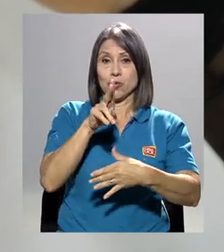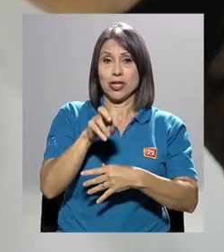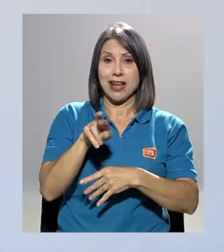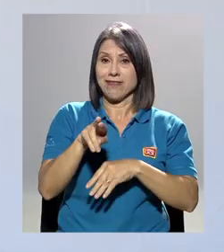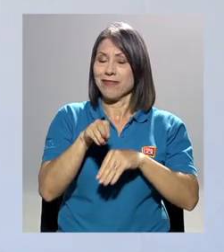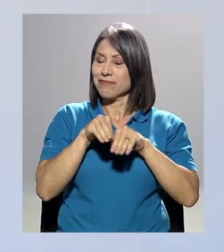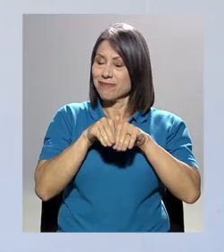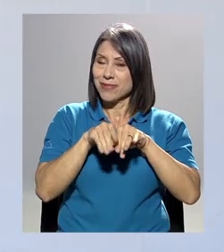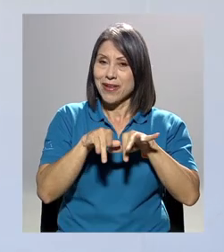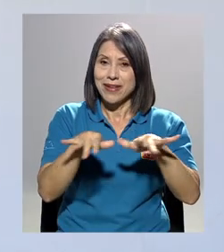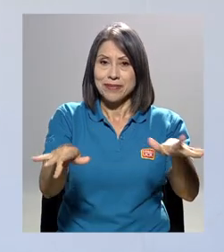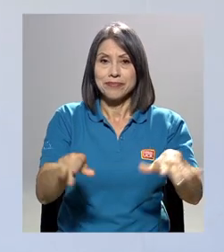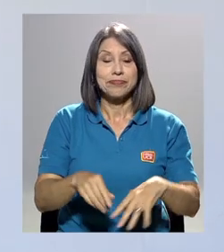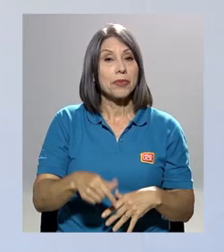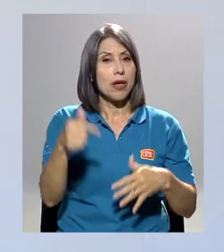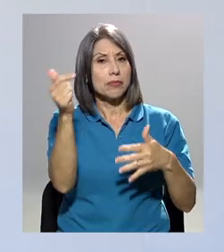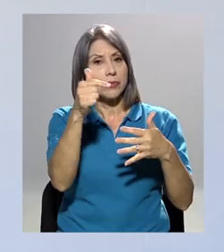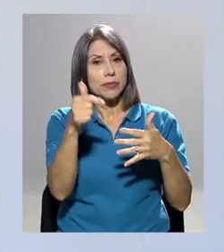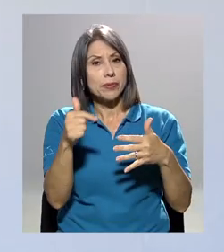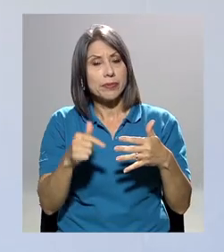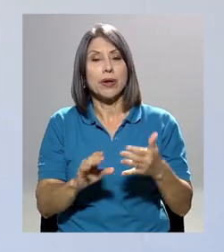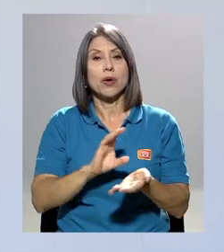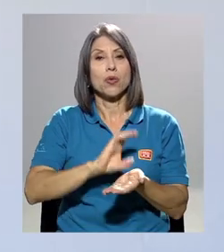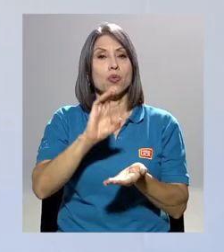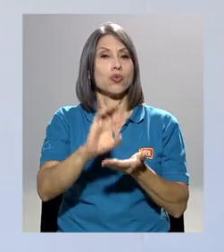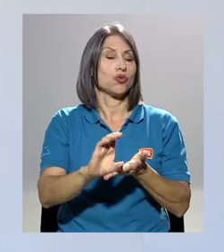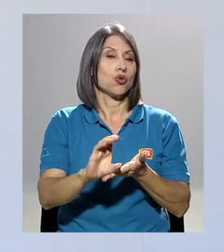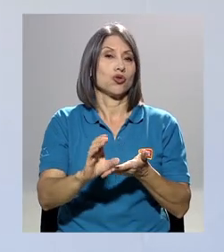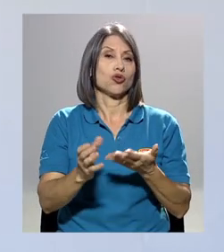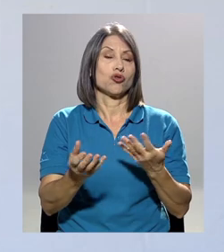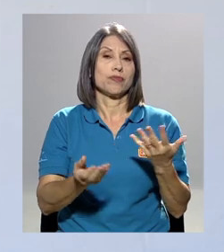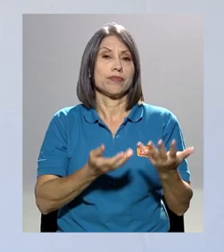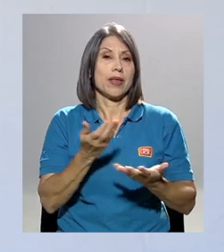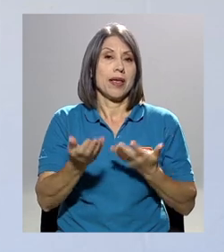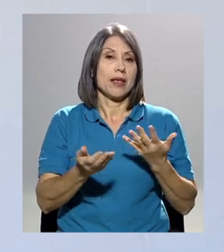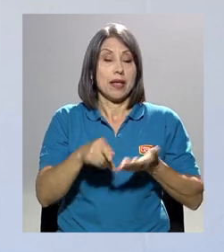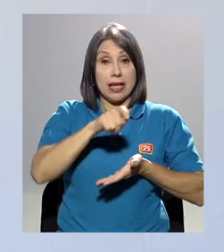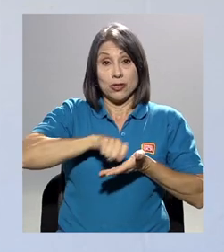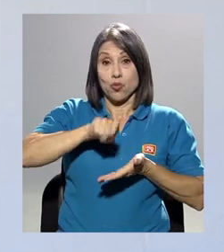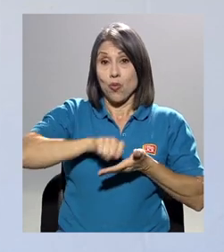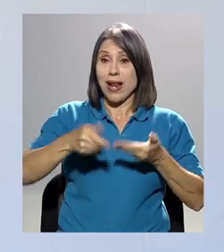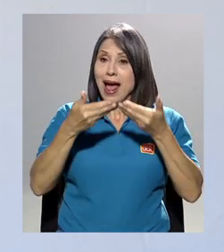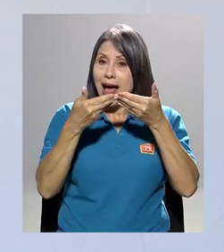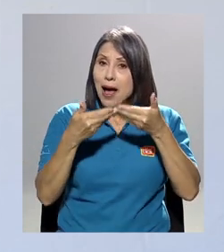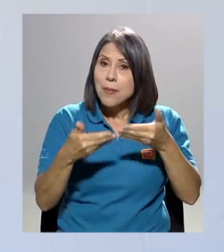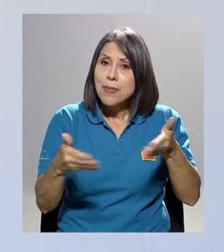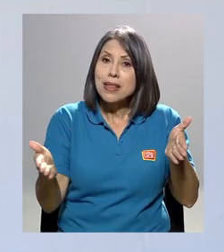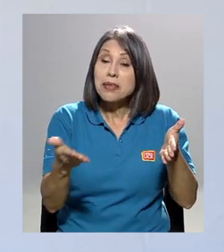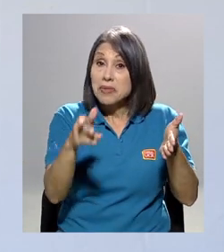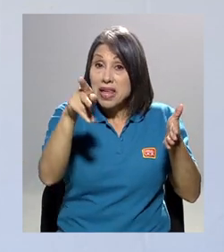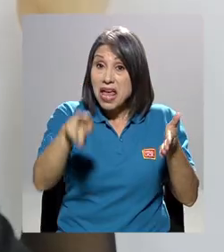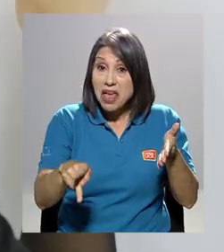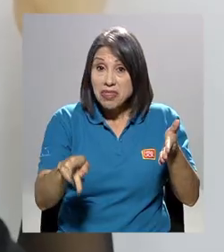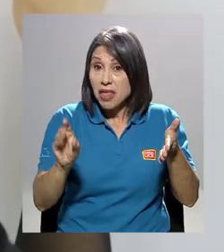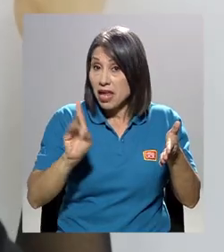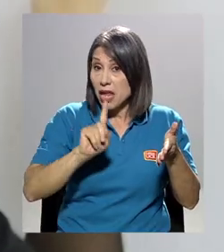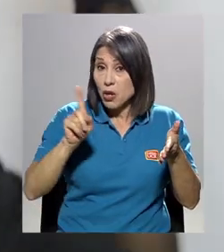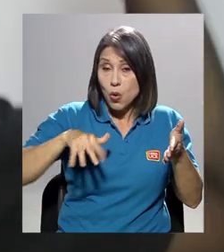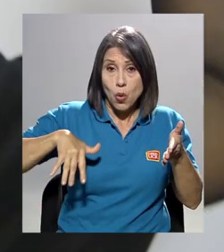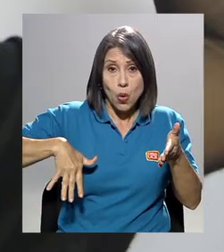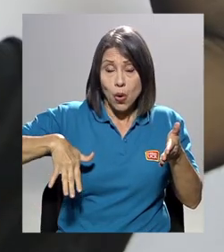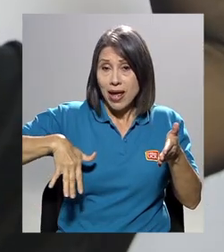Bueno, estos cursos han sido una apertura que ha hecho la escuela hacia la gente que no está en la universidad principalmente.